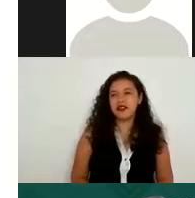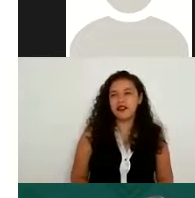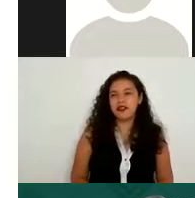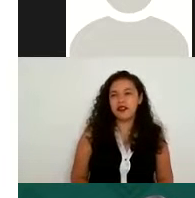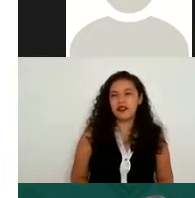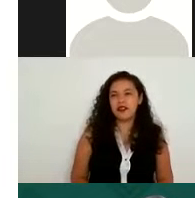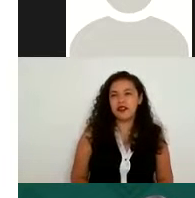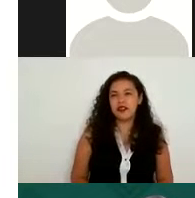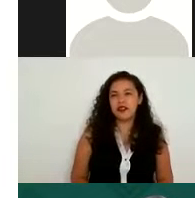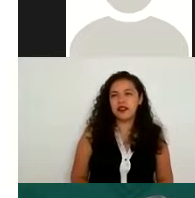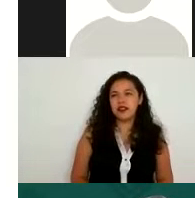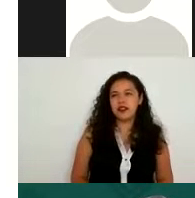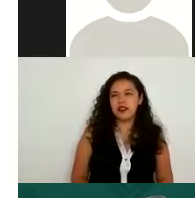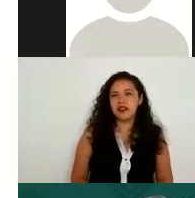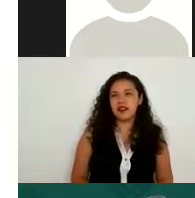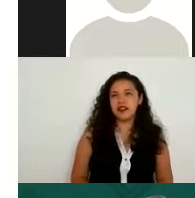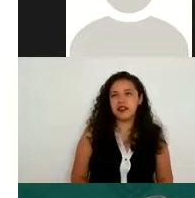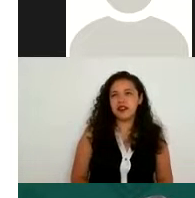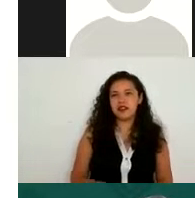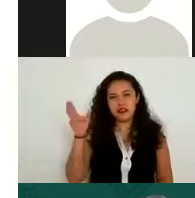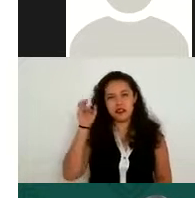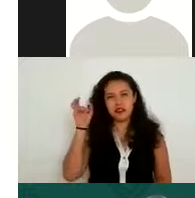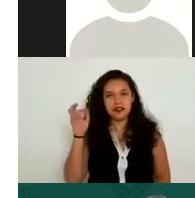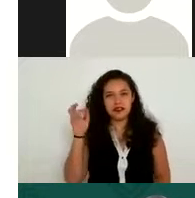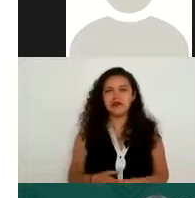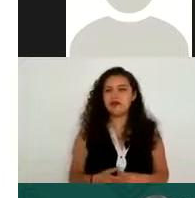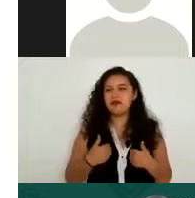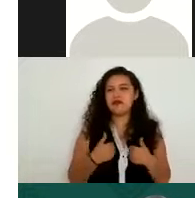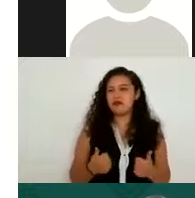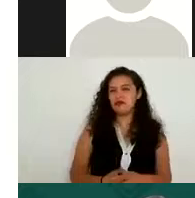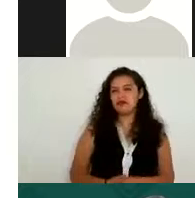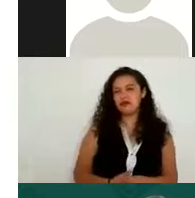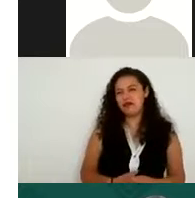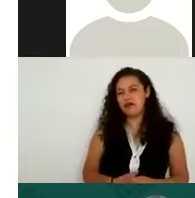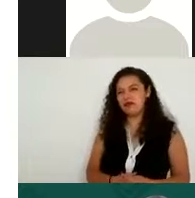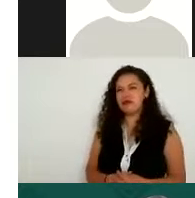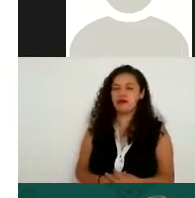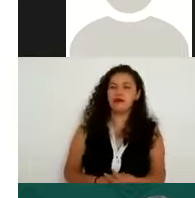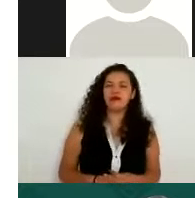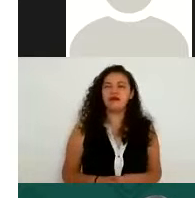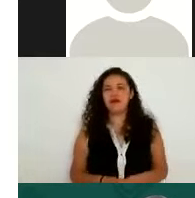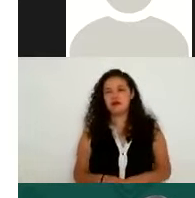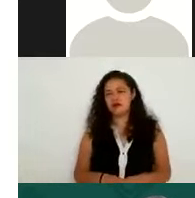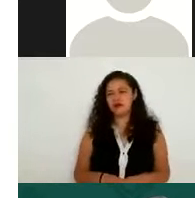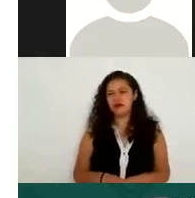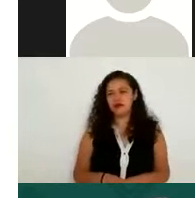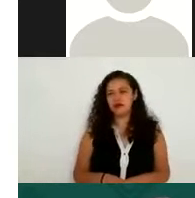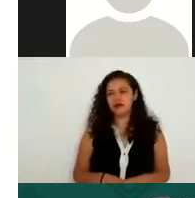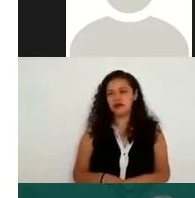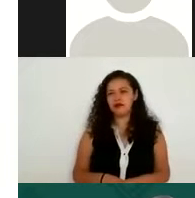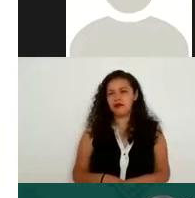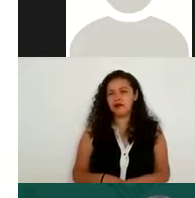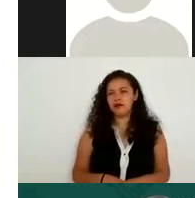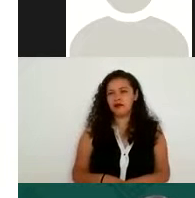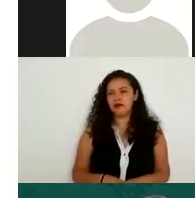que es la desactivabilidad. Algunos de ustedes ya han explicado sobre esto, pero ahí en este documento se tienen que plasmar